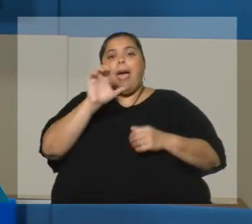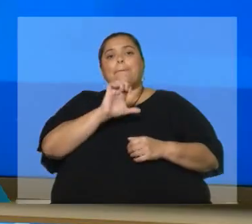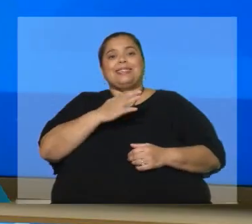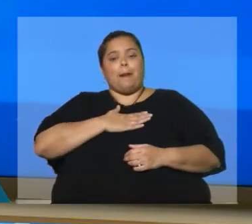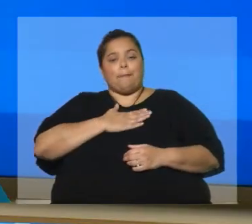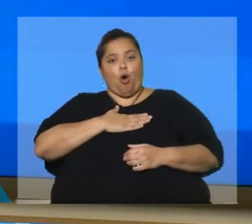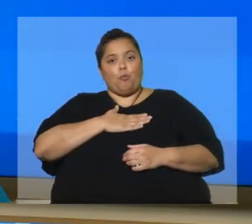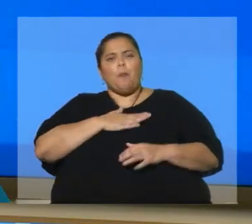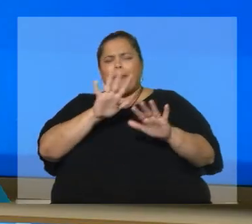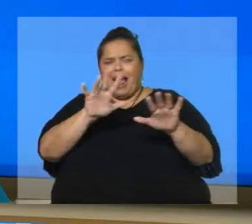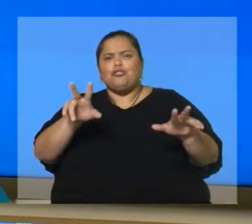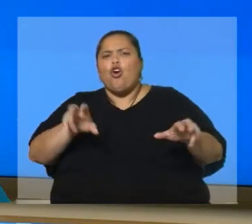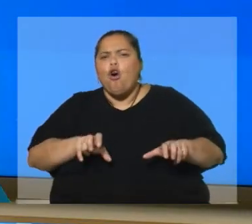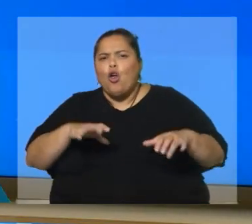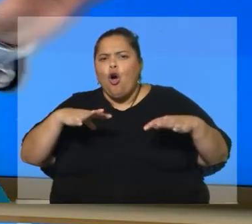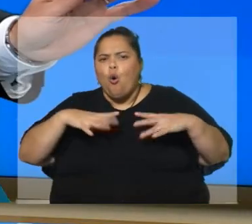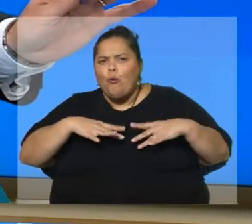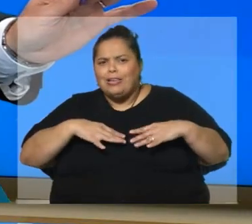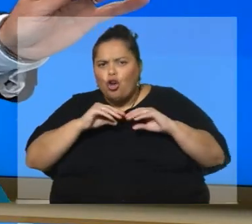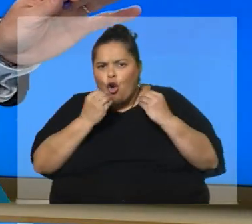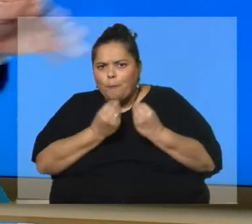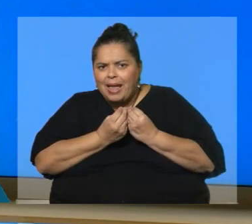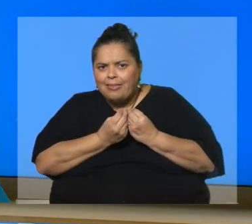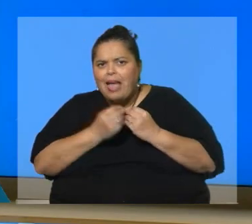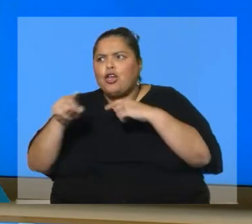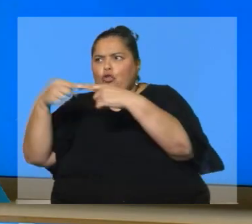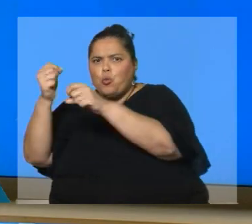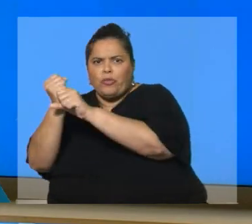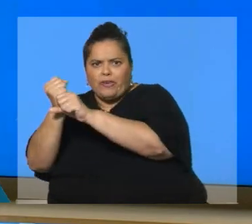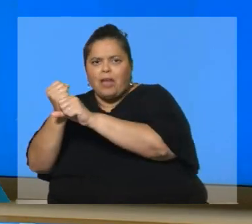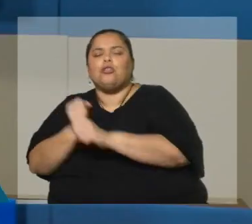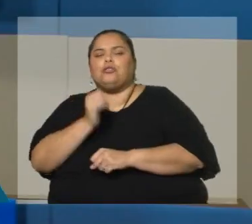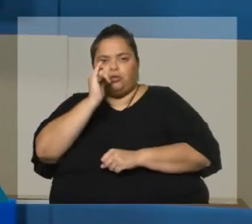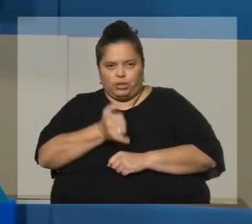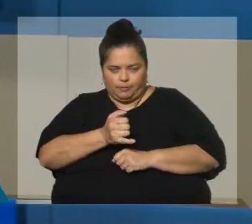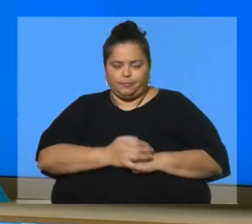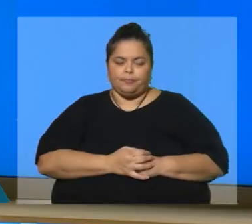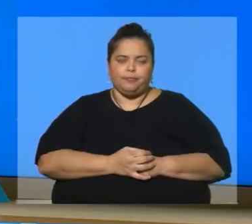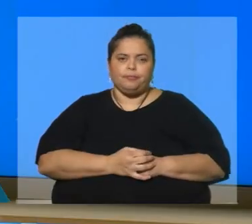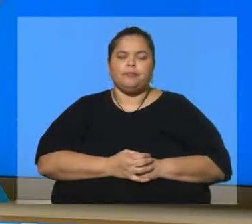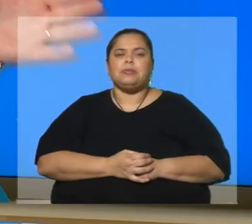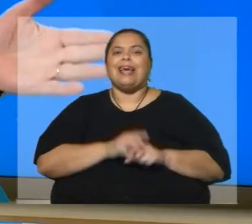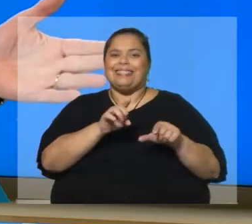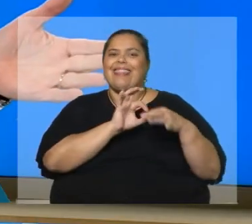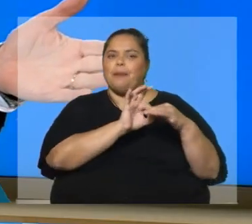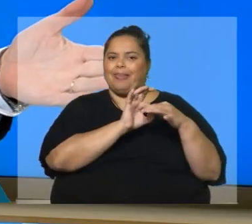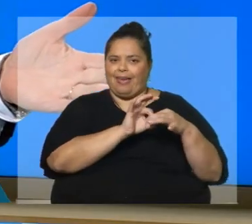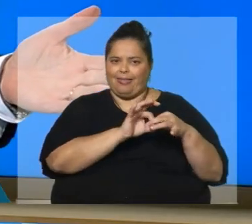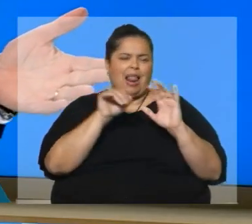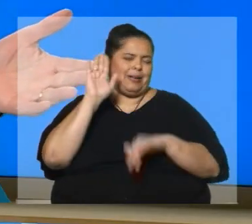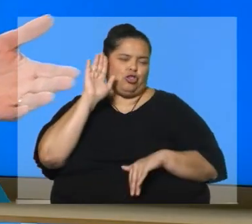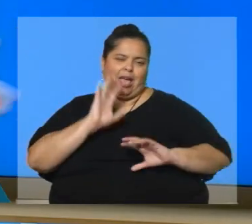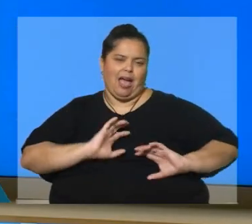recibo la jubilación completa y decido trabajar en otra cosa a que usted lo está explicando. Correcto. Y esos son los dependientes, la mayoría son